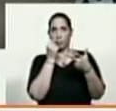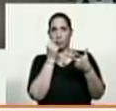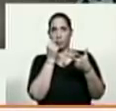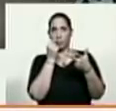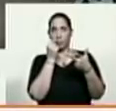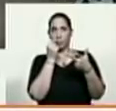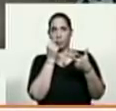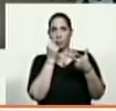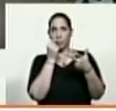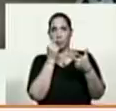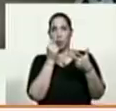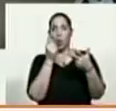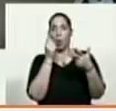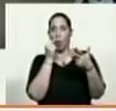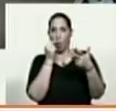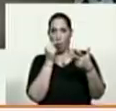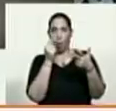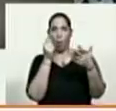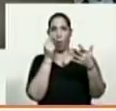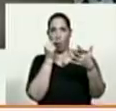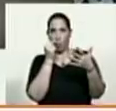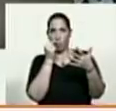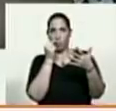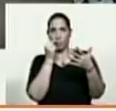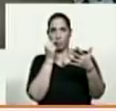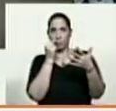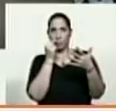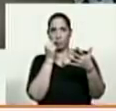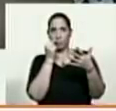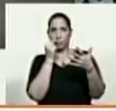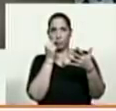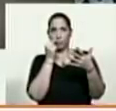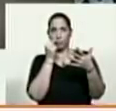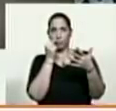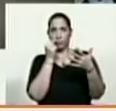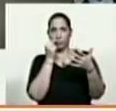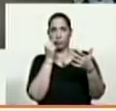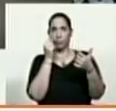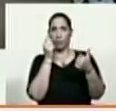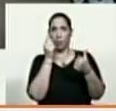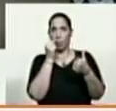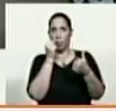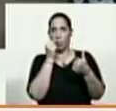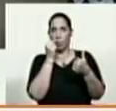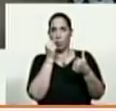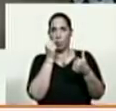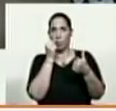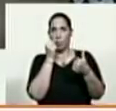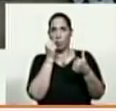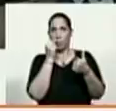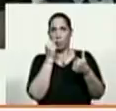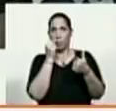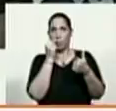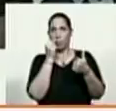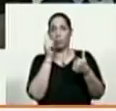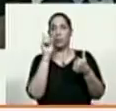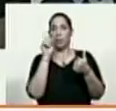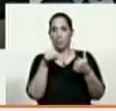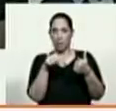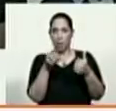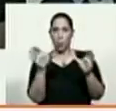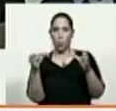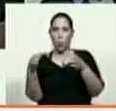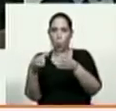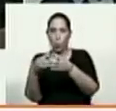Olmeta, Luis Urdaneta, Javier Troconis y Rick Eser, así también como un